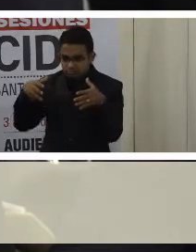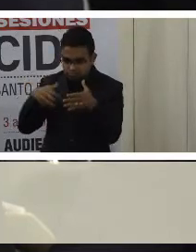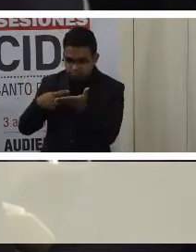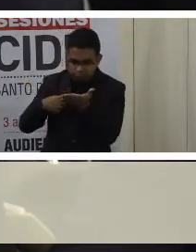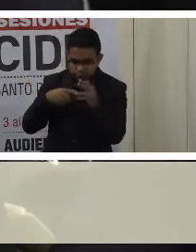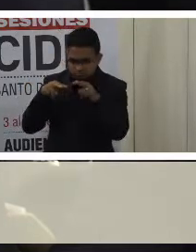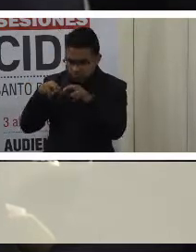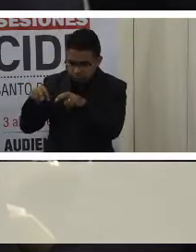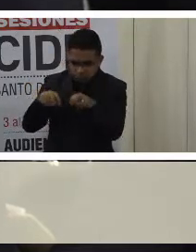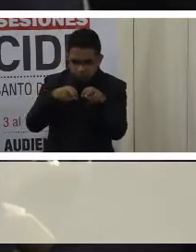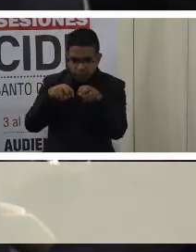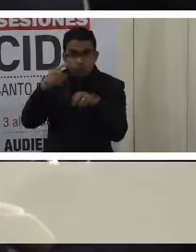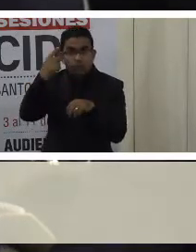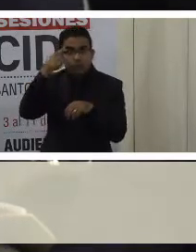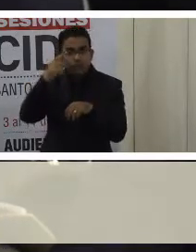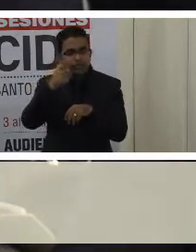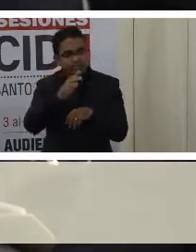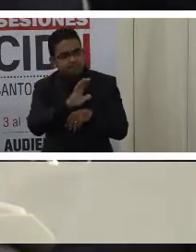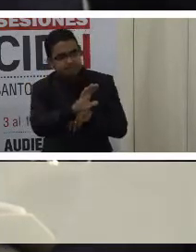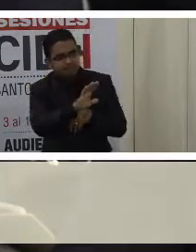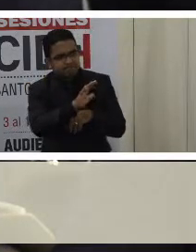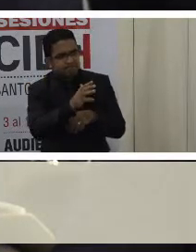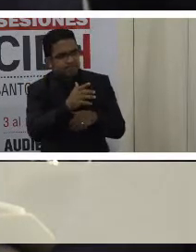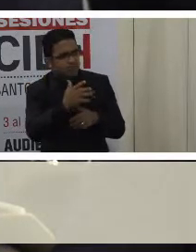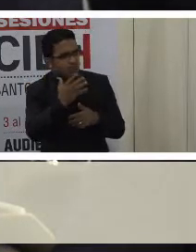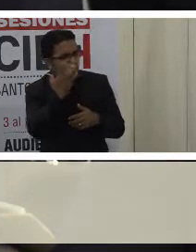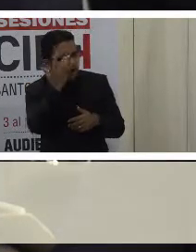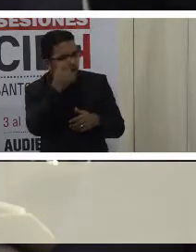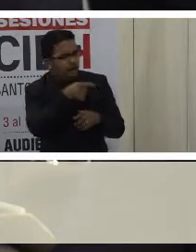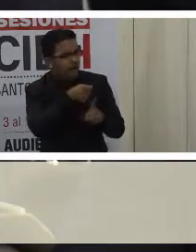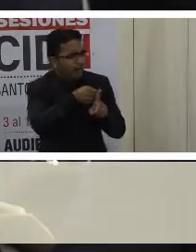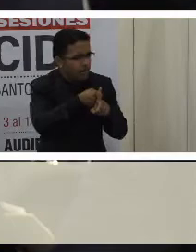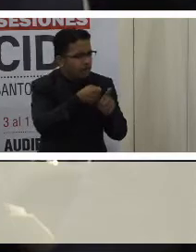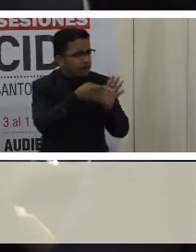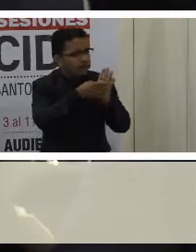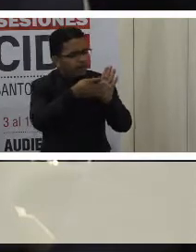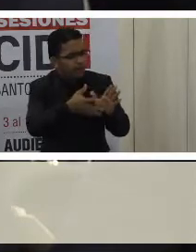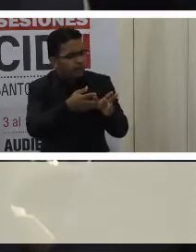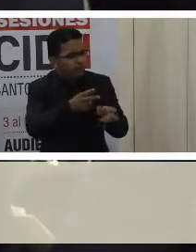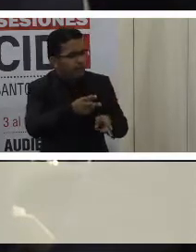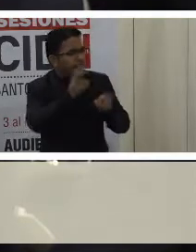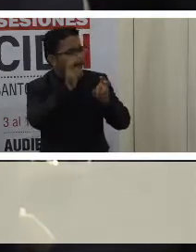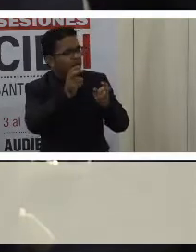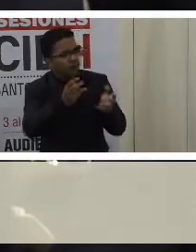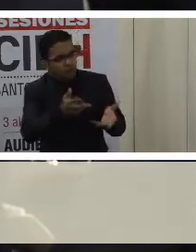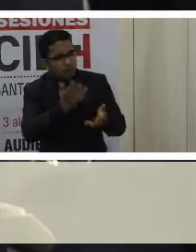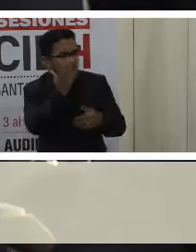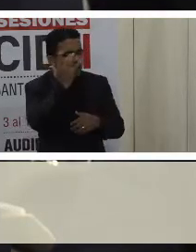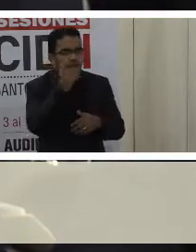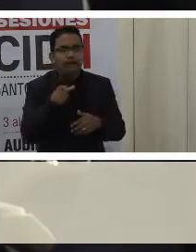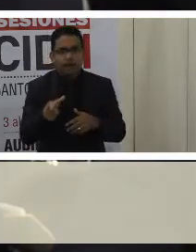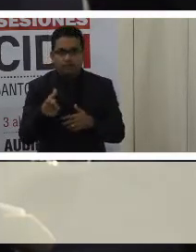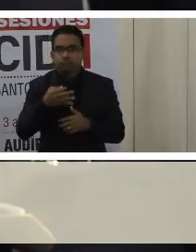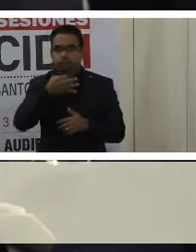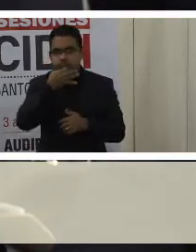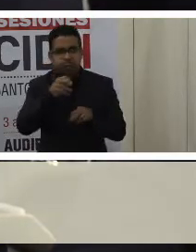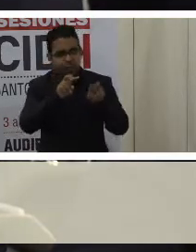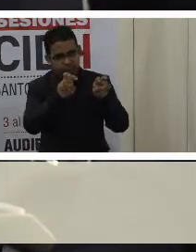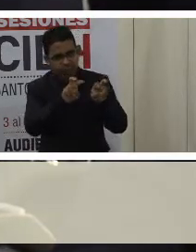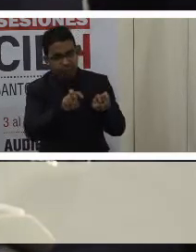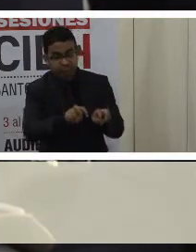pertinentes para determinar en las personas las causas de su discapacidad, a las cuales se le aplican posteriormente